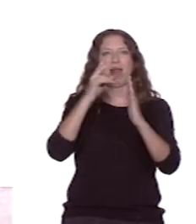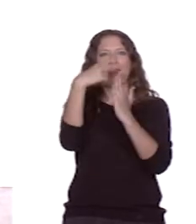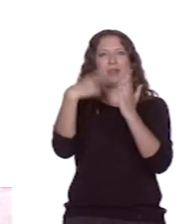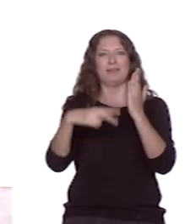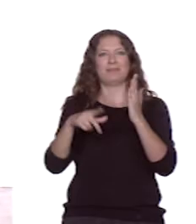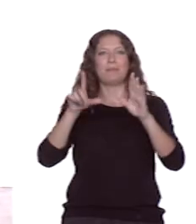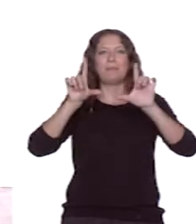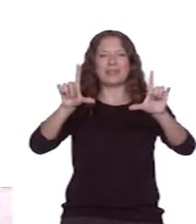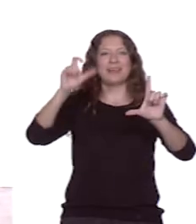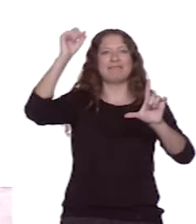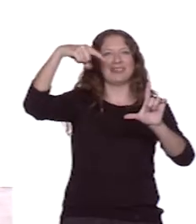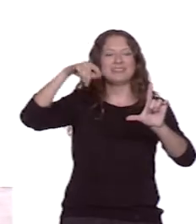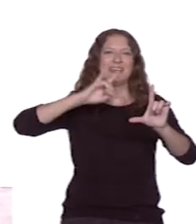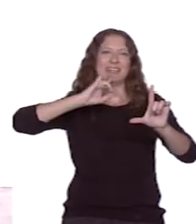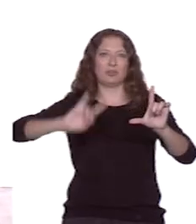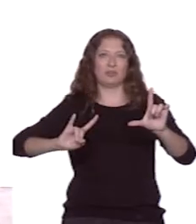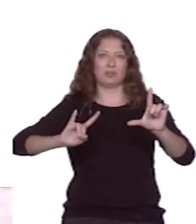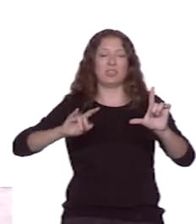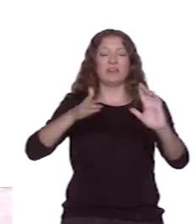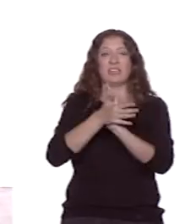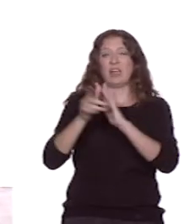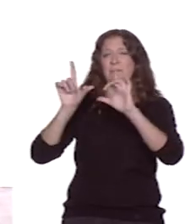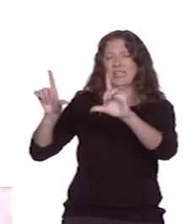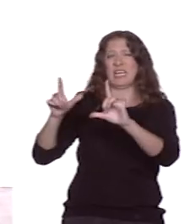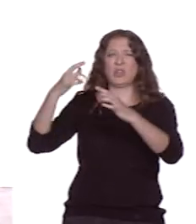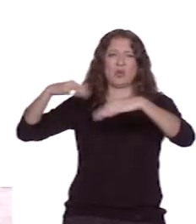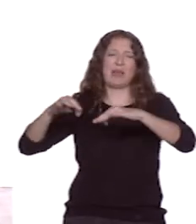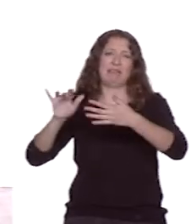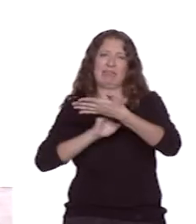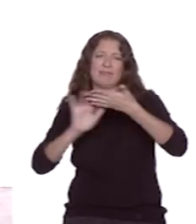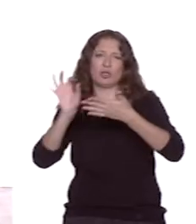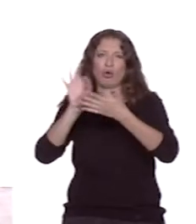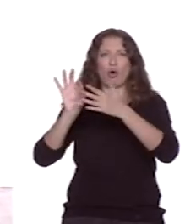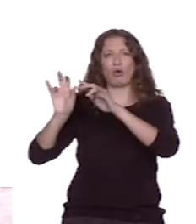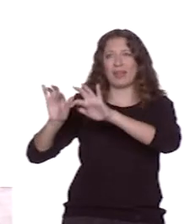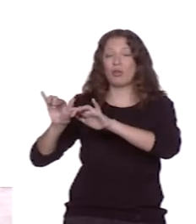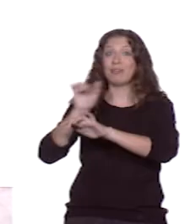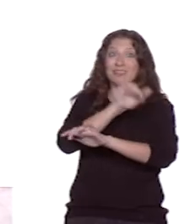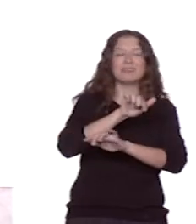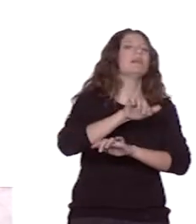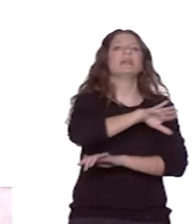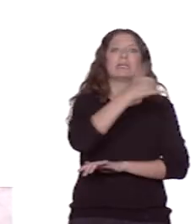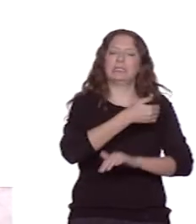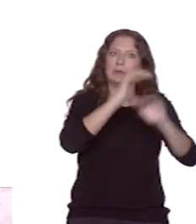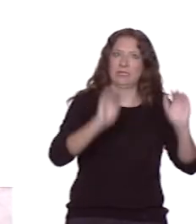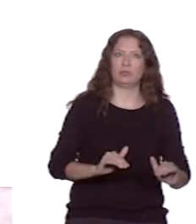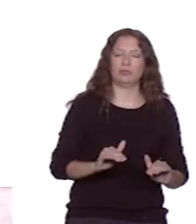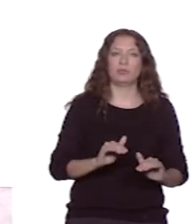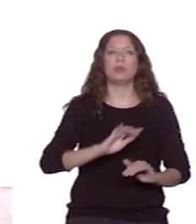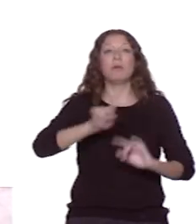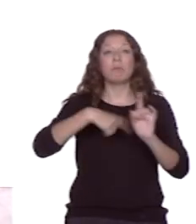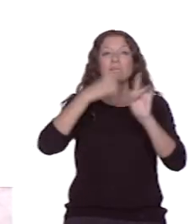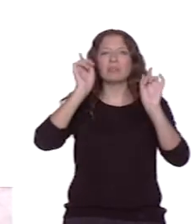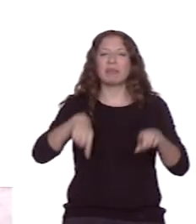que cansa menos la vista que una pantalla tradicional de ordenador o de tableta y además nos permite beneficiarnos de muchas